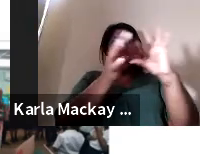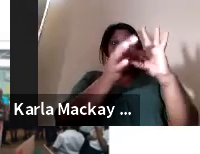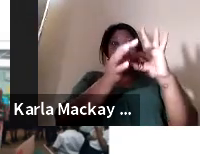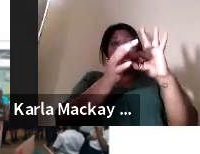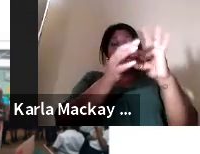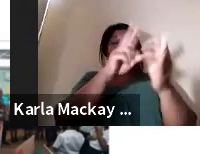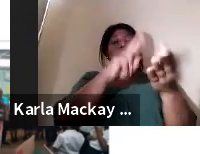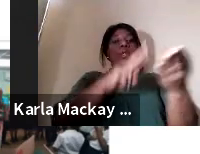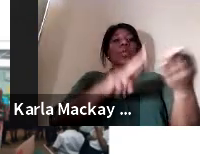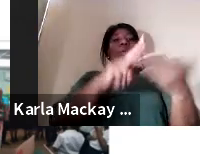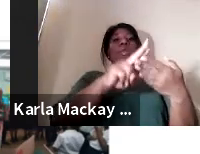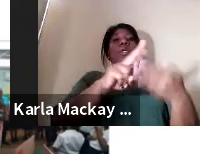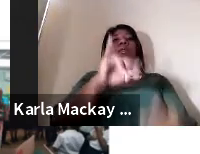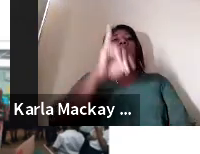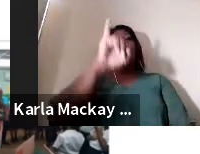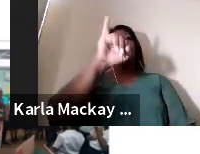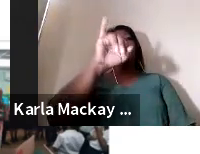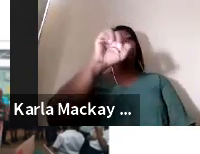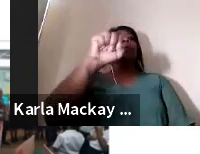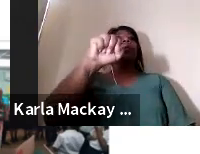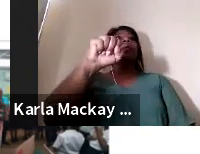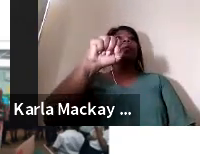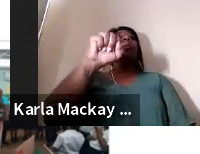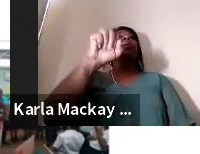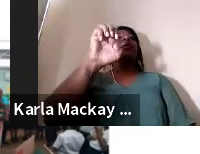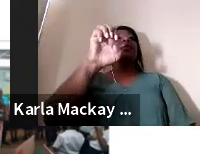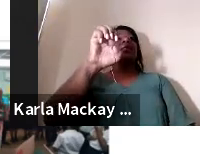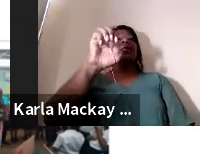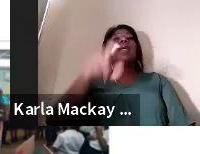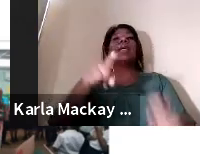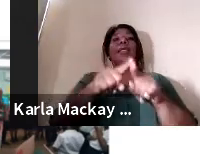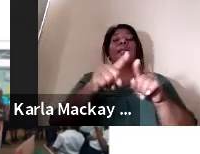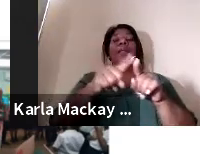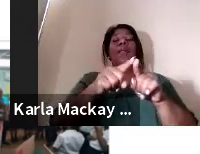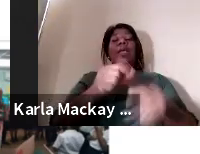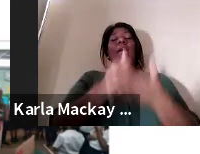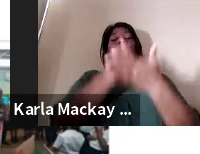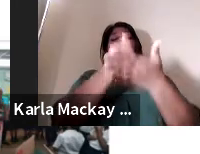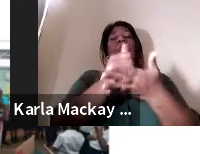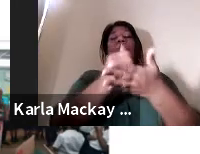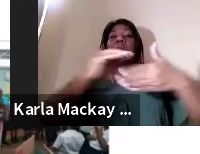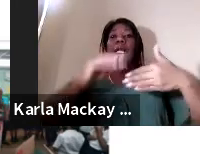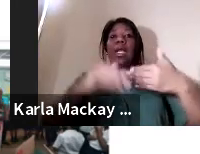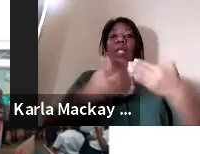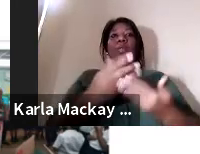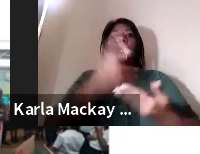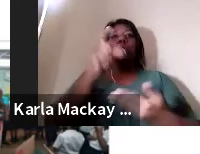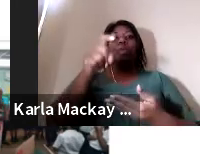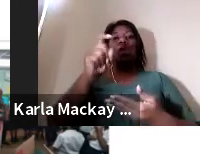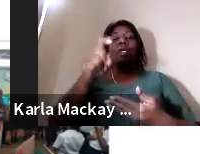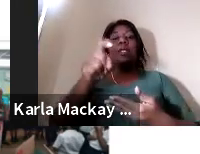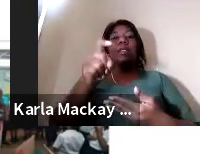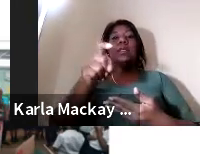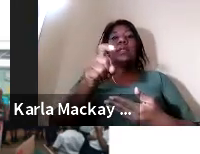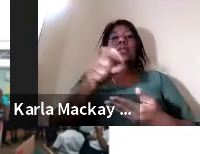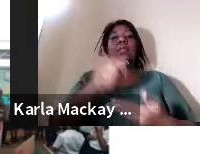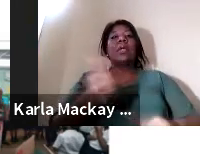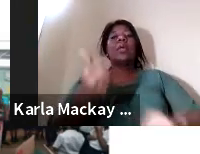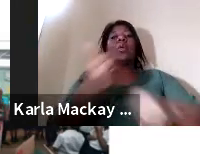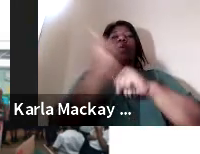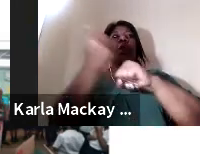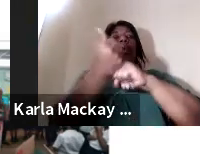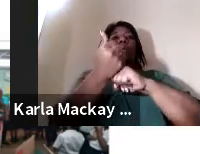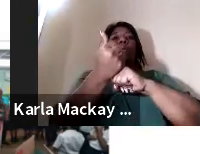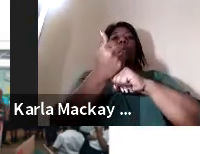desarrollo de diferentes actividades de investigación y sobre todo ayudar a aquellos que en realidad necesiten un apoyo de poder